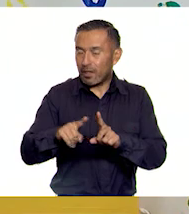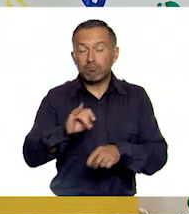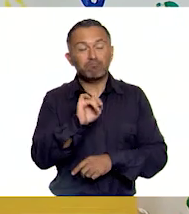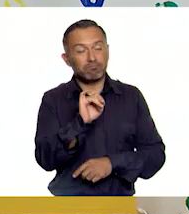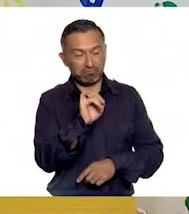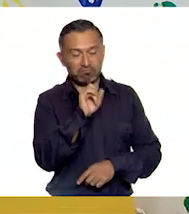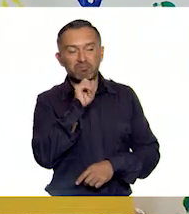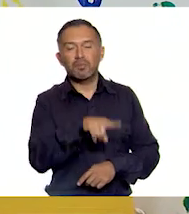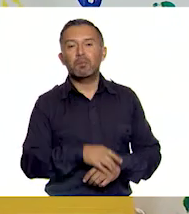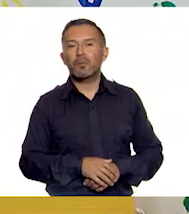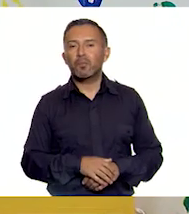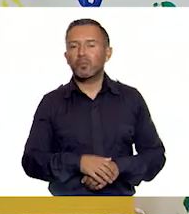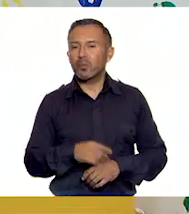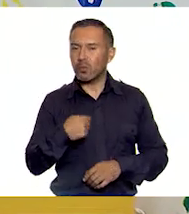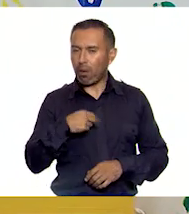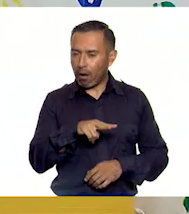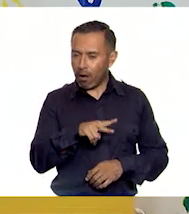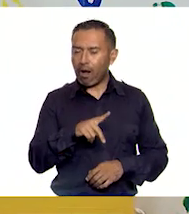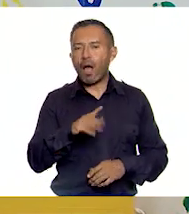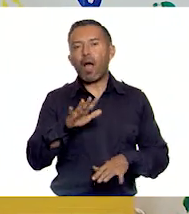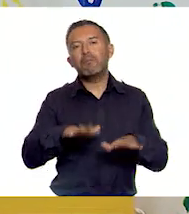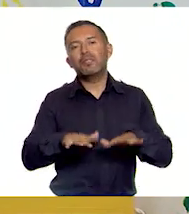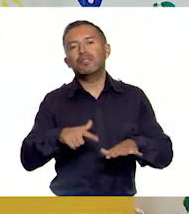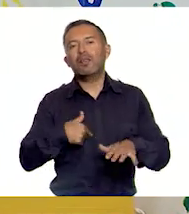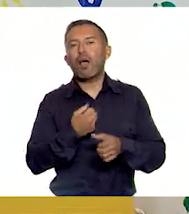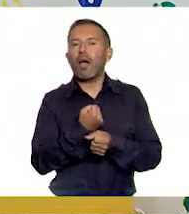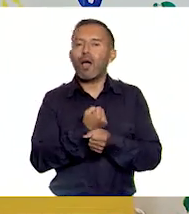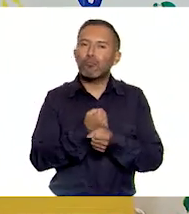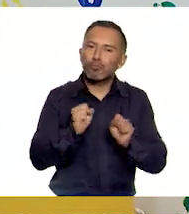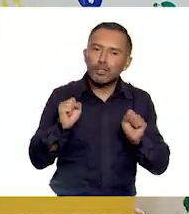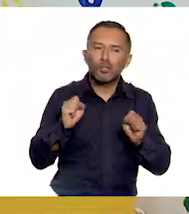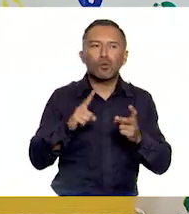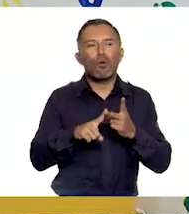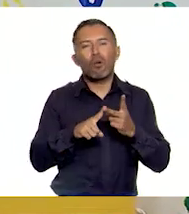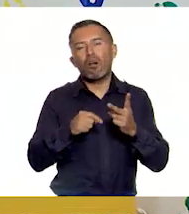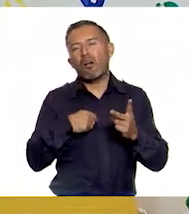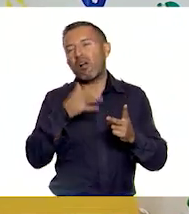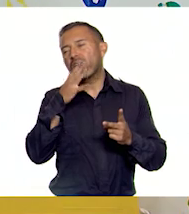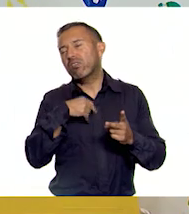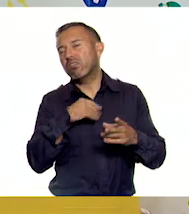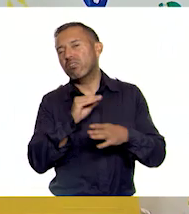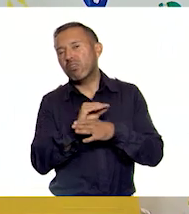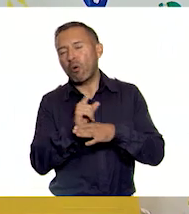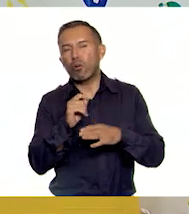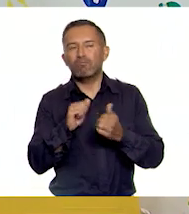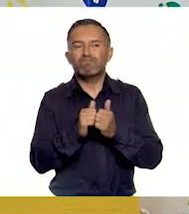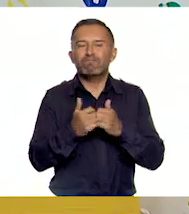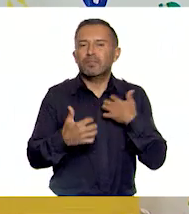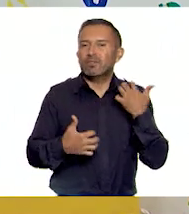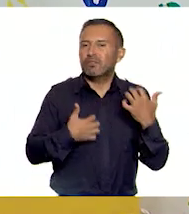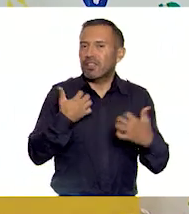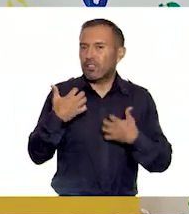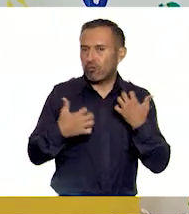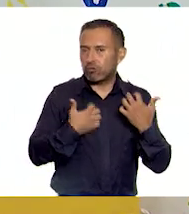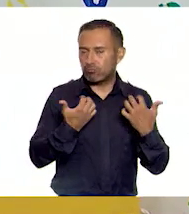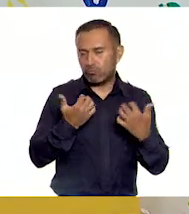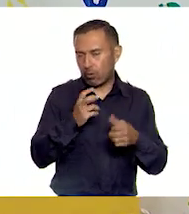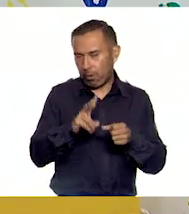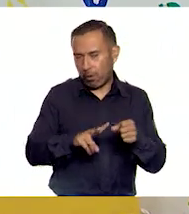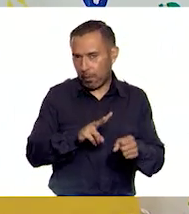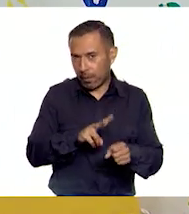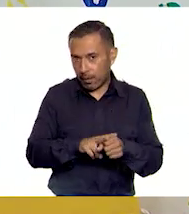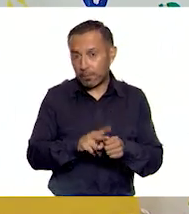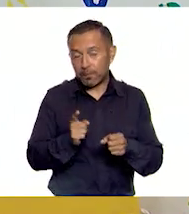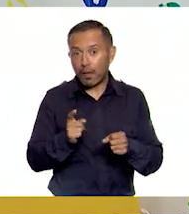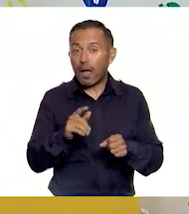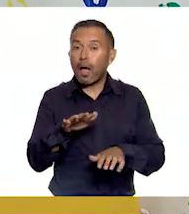que así como nos hemos sentido aburridos, también nos hemos sentido apáticos, incluso enfadados, pues también creo que todos podríamos decir que en